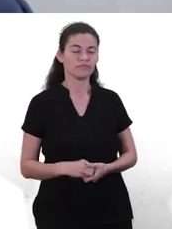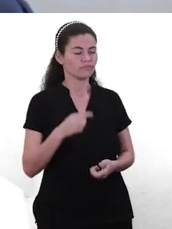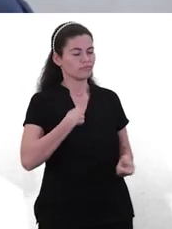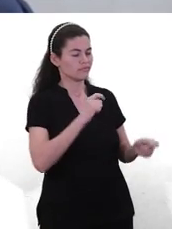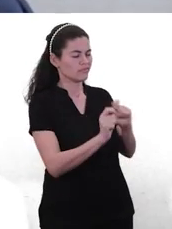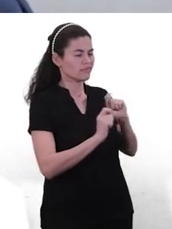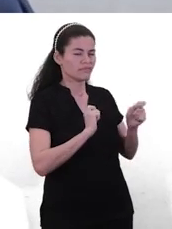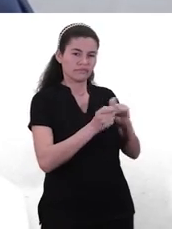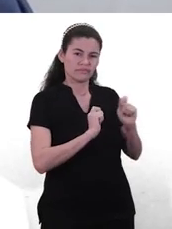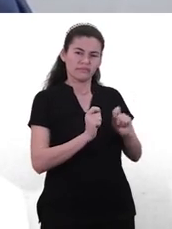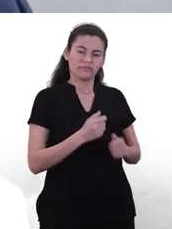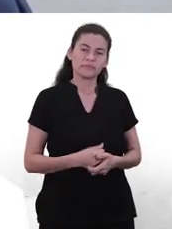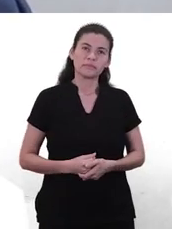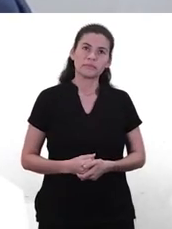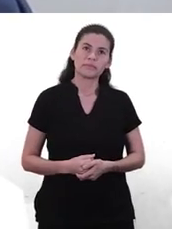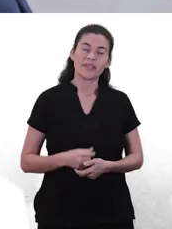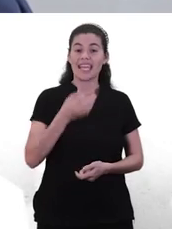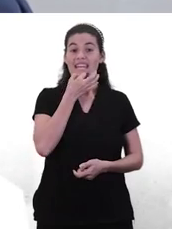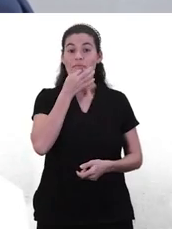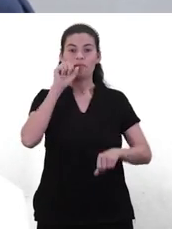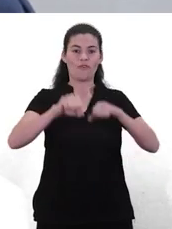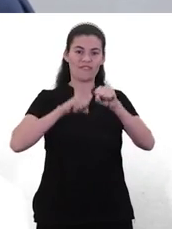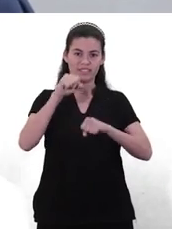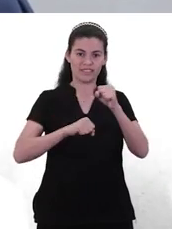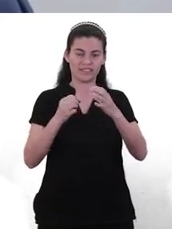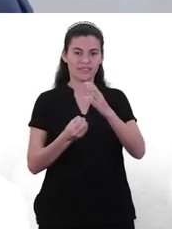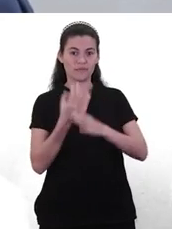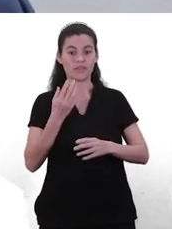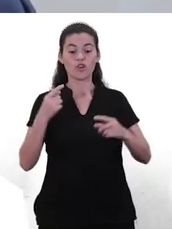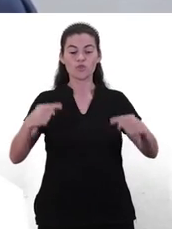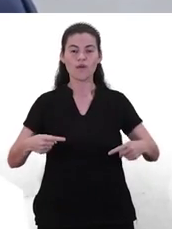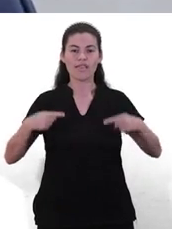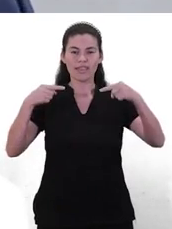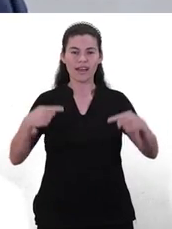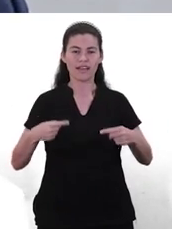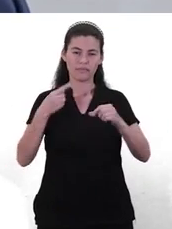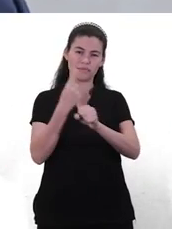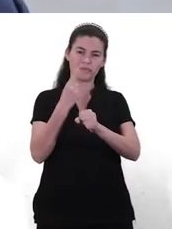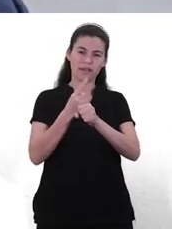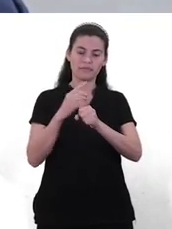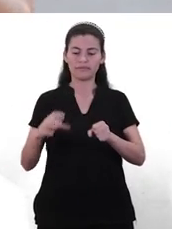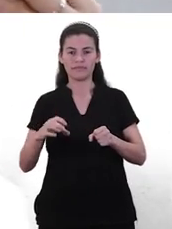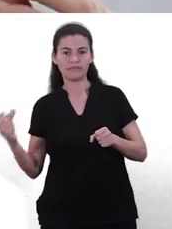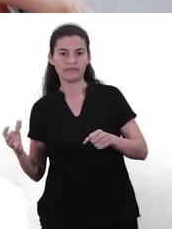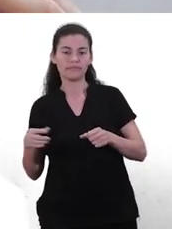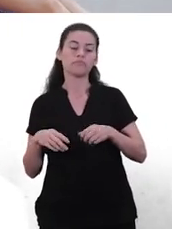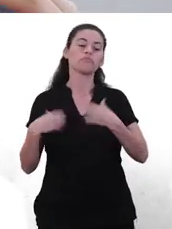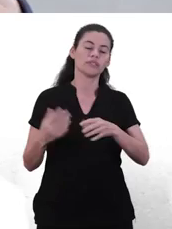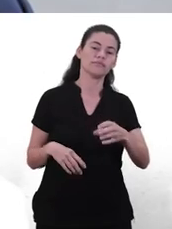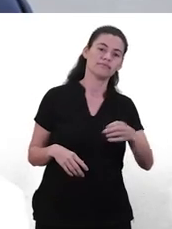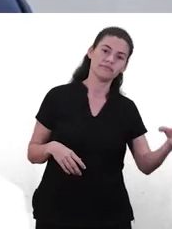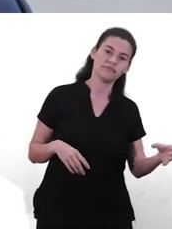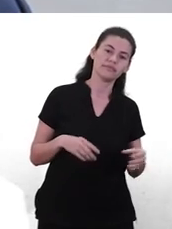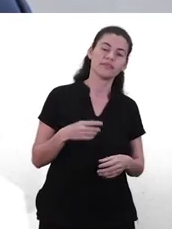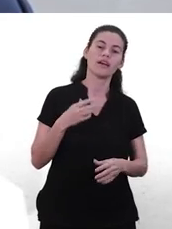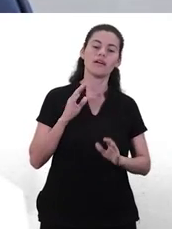imagino la experiencia de comenzar a andar en bicicleta, las rueditas, primero sacamos un lado, después sacamos el otro lado